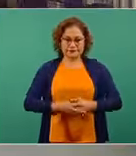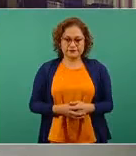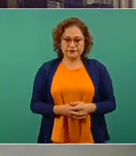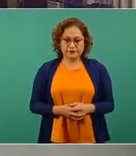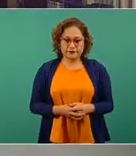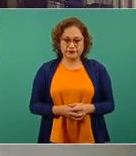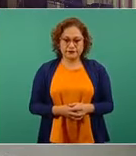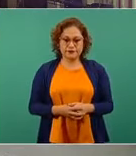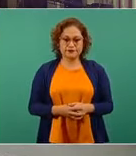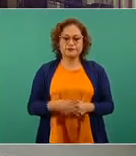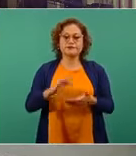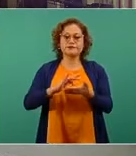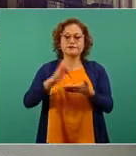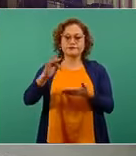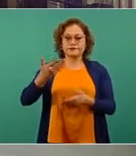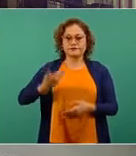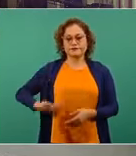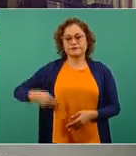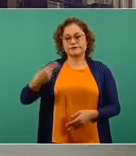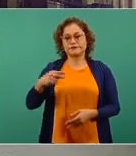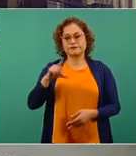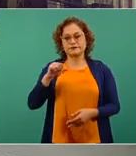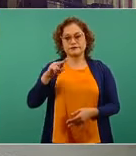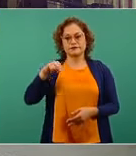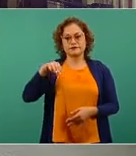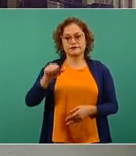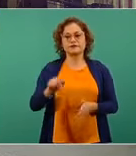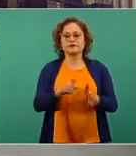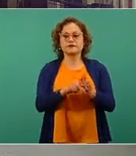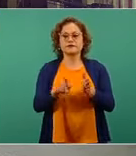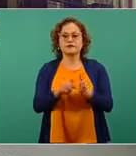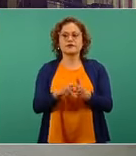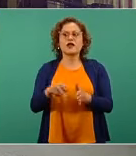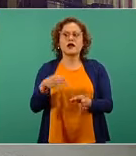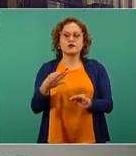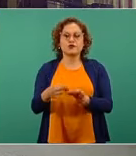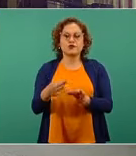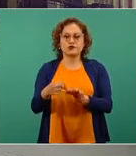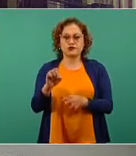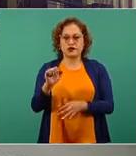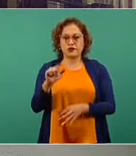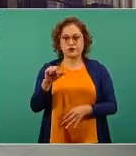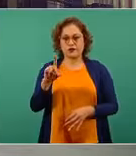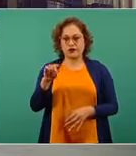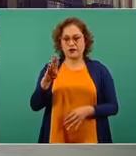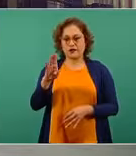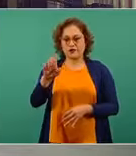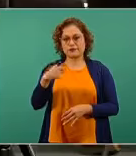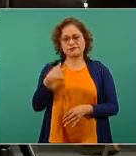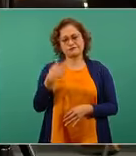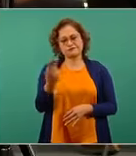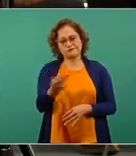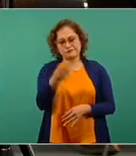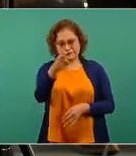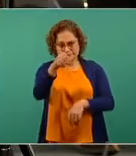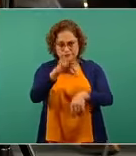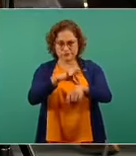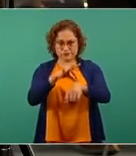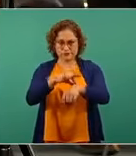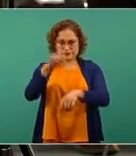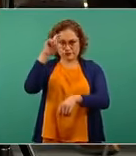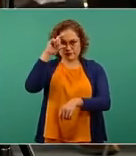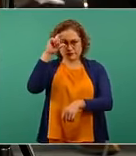Gracias, buenas noches Liliana Noble de Pulso Saludable. Doctor Gatel, quisiera saber si la